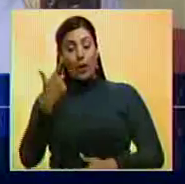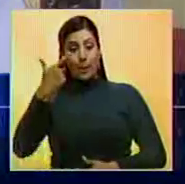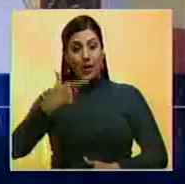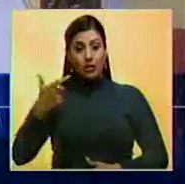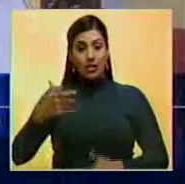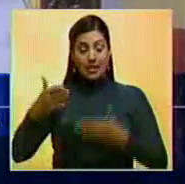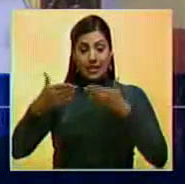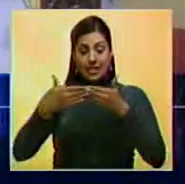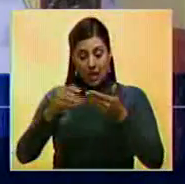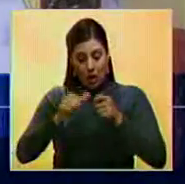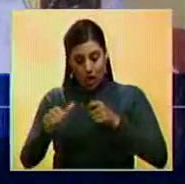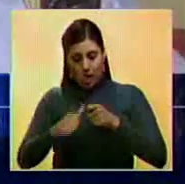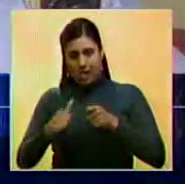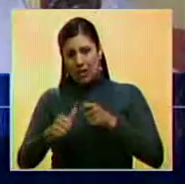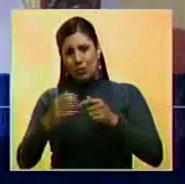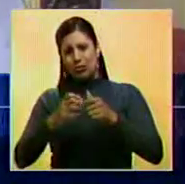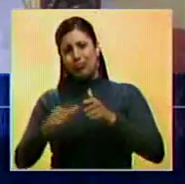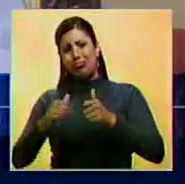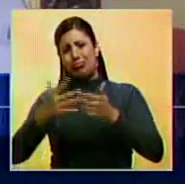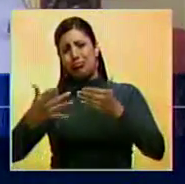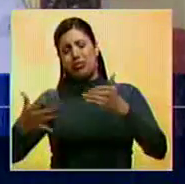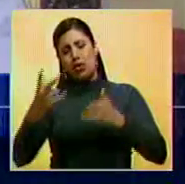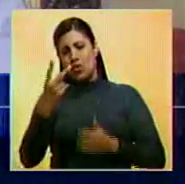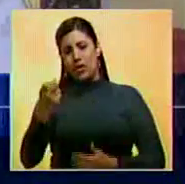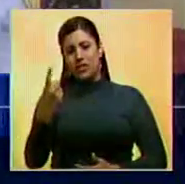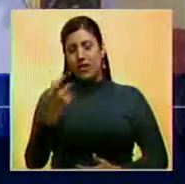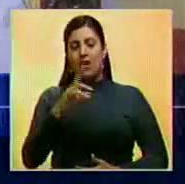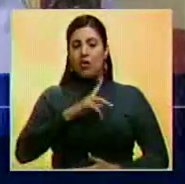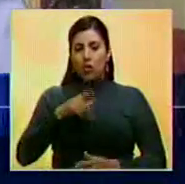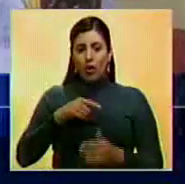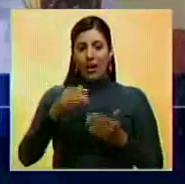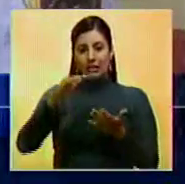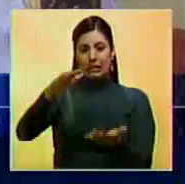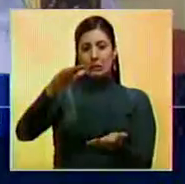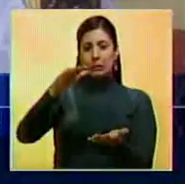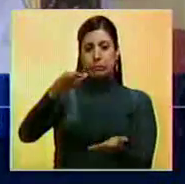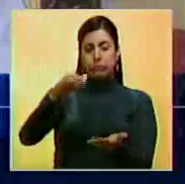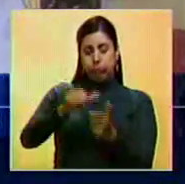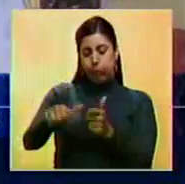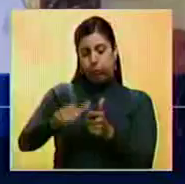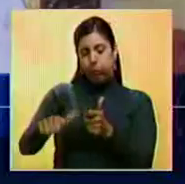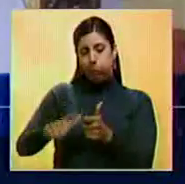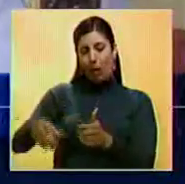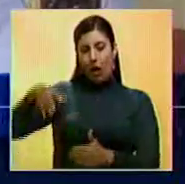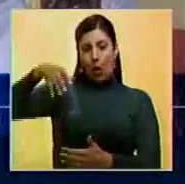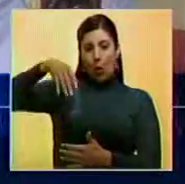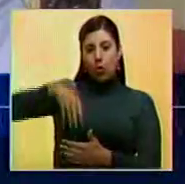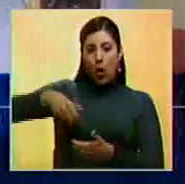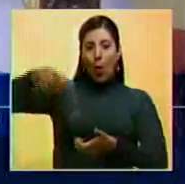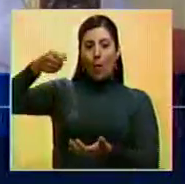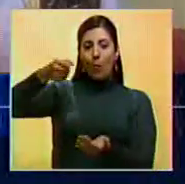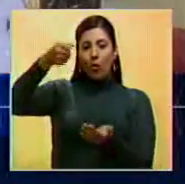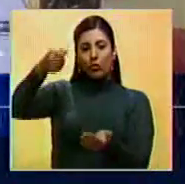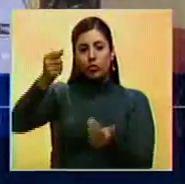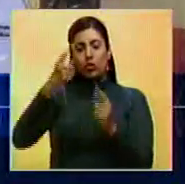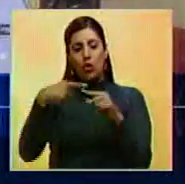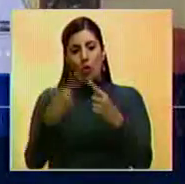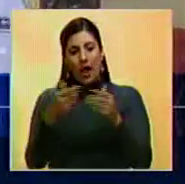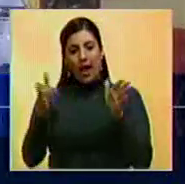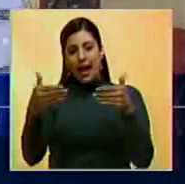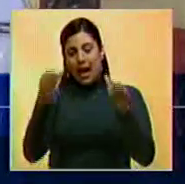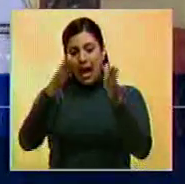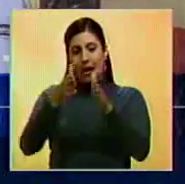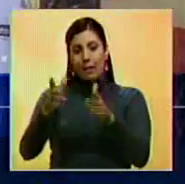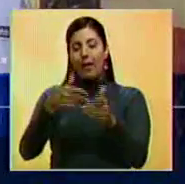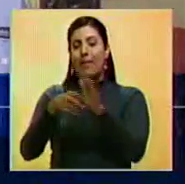cierre su caja, todos los días no tiene que manejar esos excesivos motos metidos dentro de una bolsa, dentro de una caja,